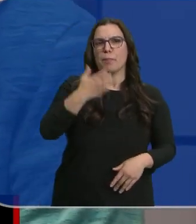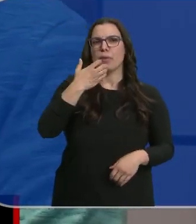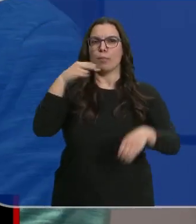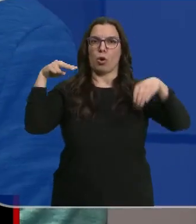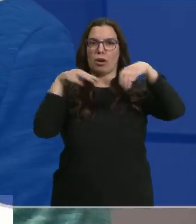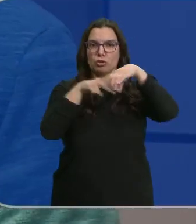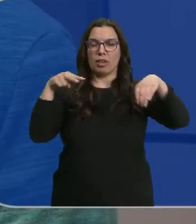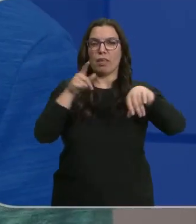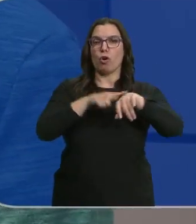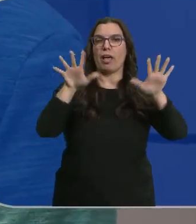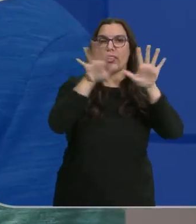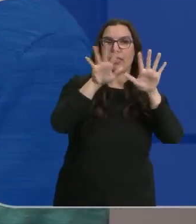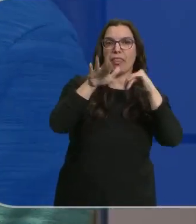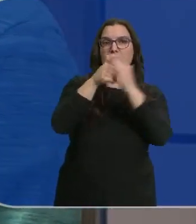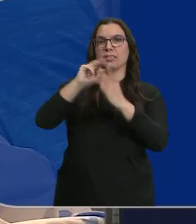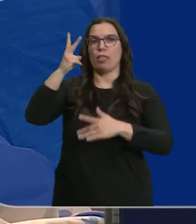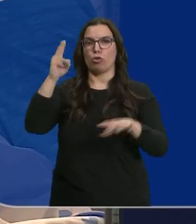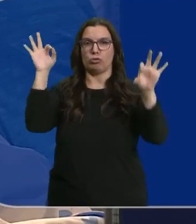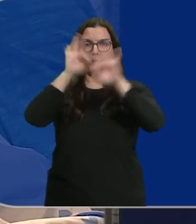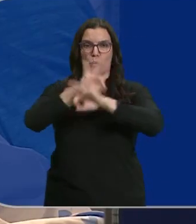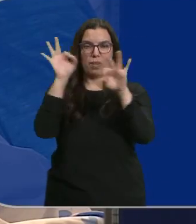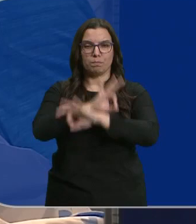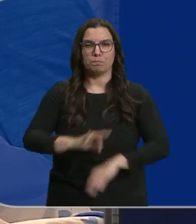resonancias entre las 10 y las 2 de la madrugada.